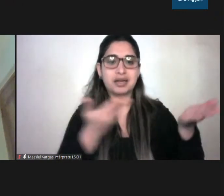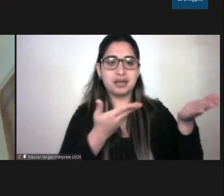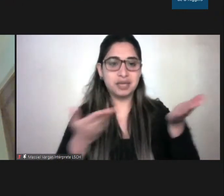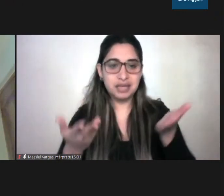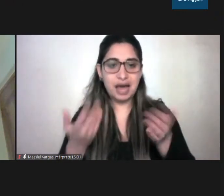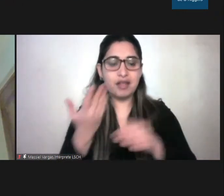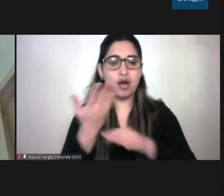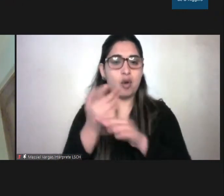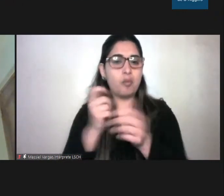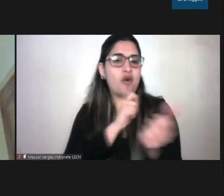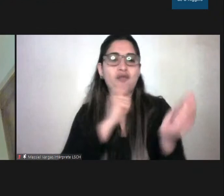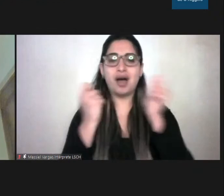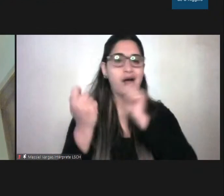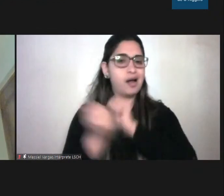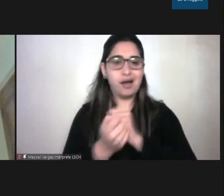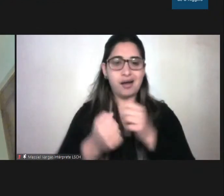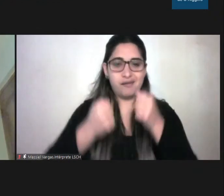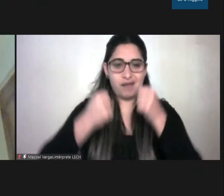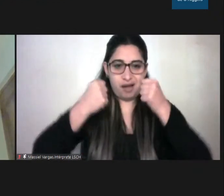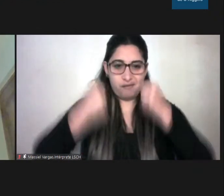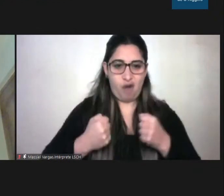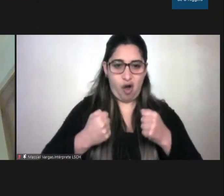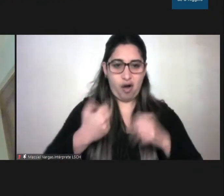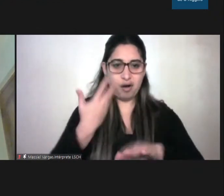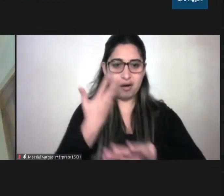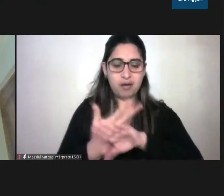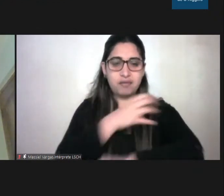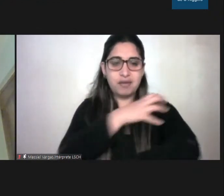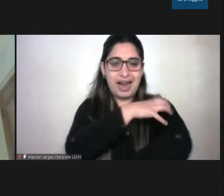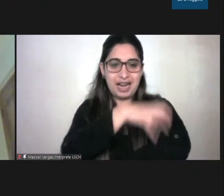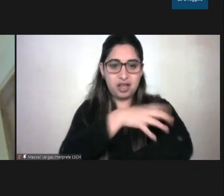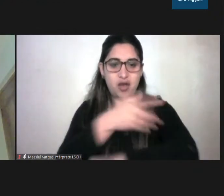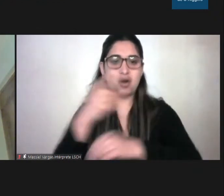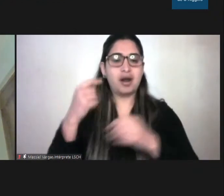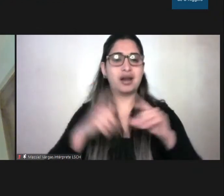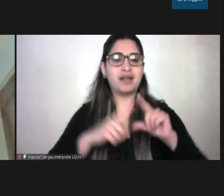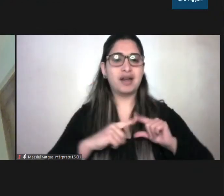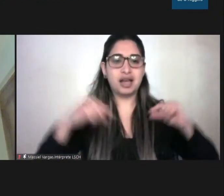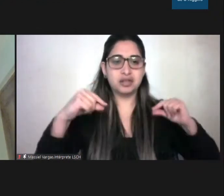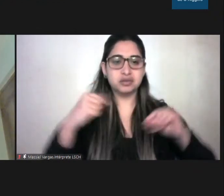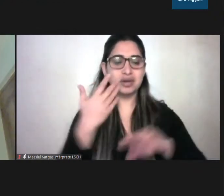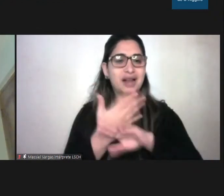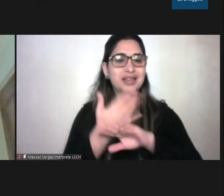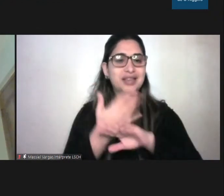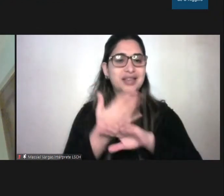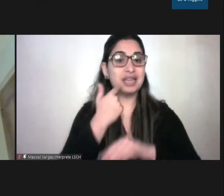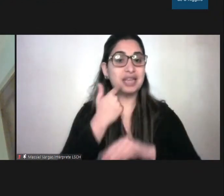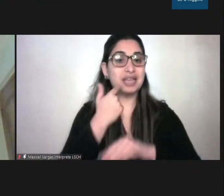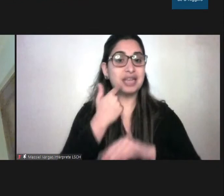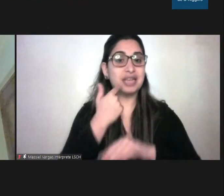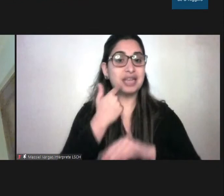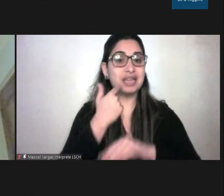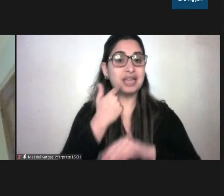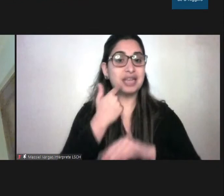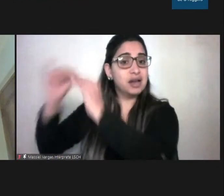transformando posicionando en la región a nivel nacional también a nivel internacional teníamos